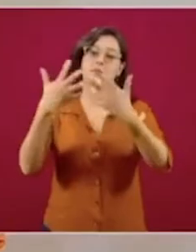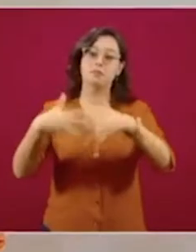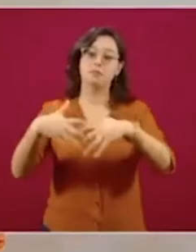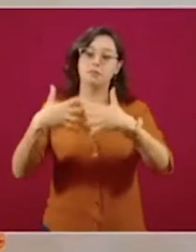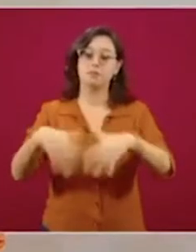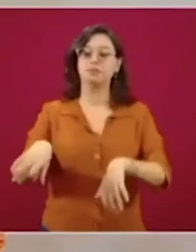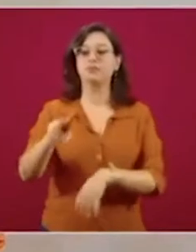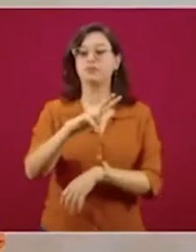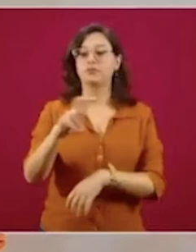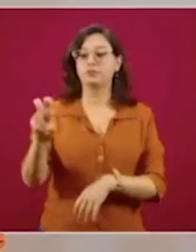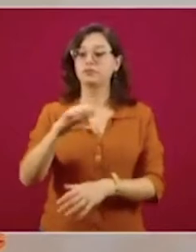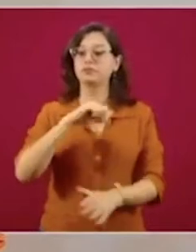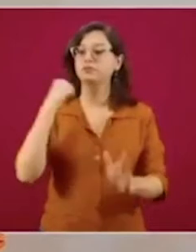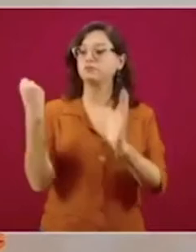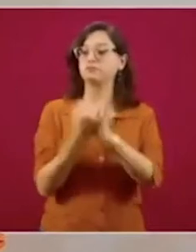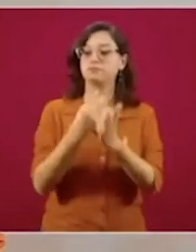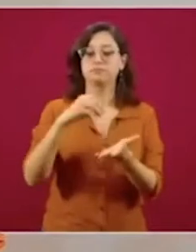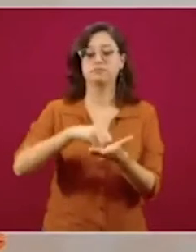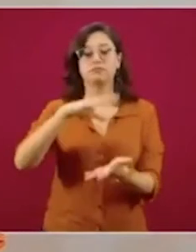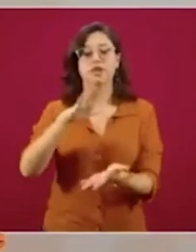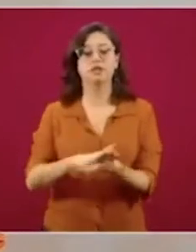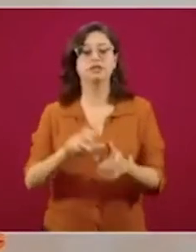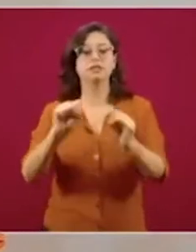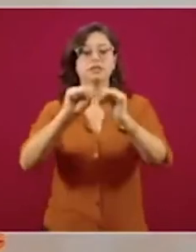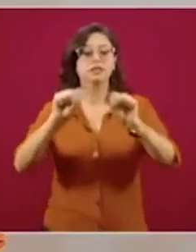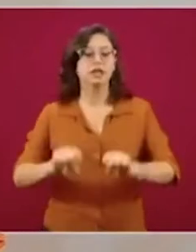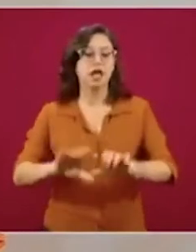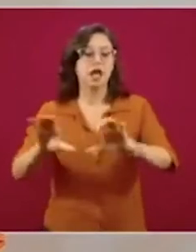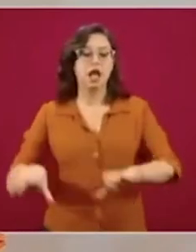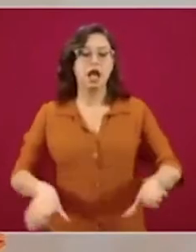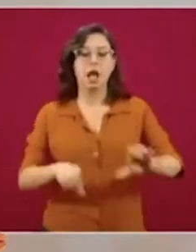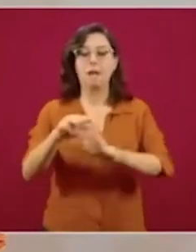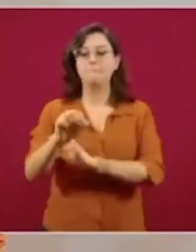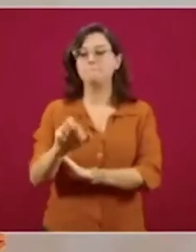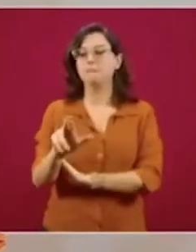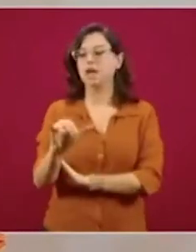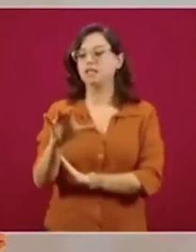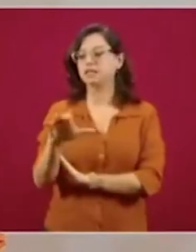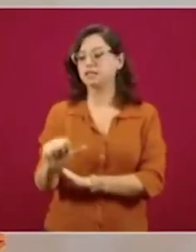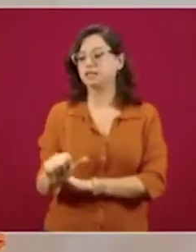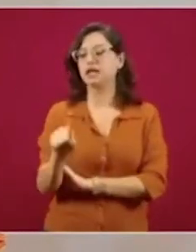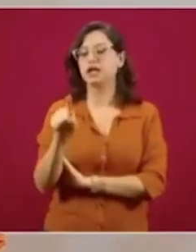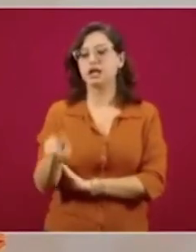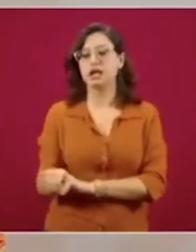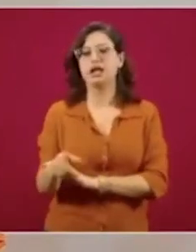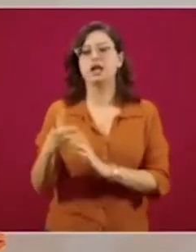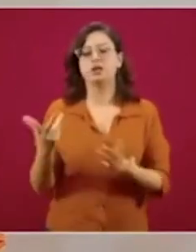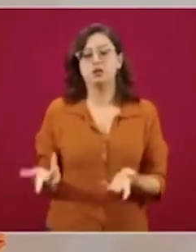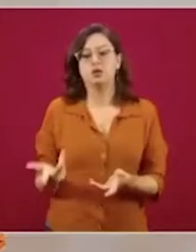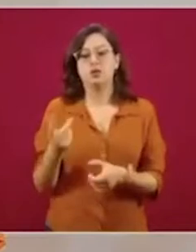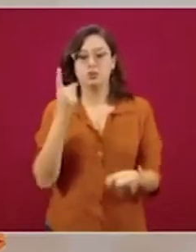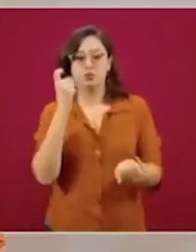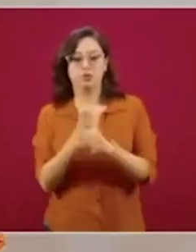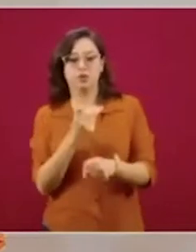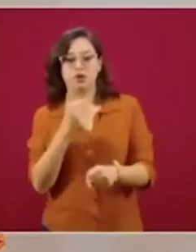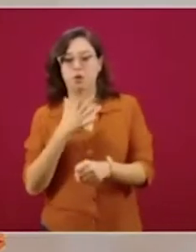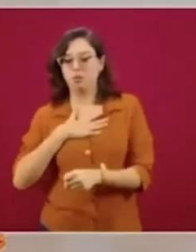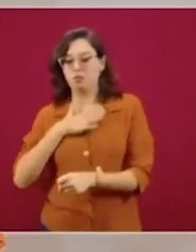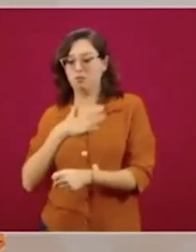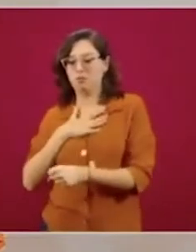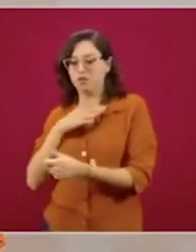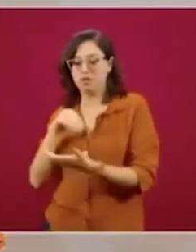Marcia y que encontraron ahí, bueno, primero buscaron que lo que querían registrar no estuviera, no existiera